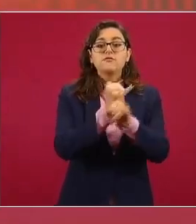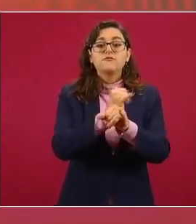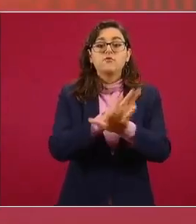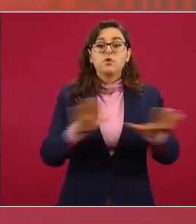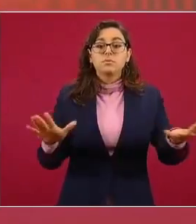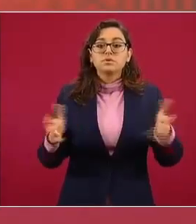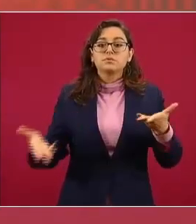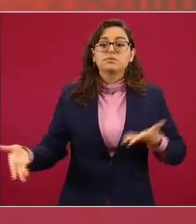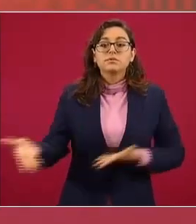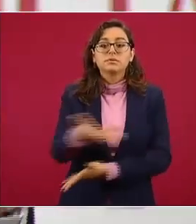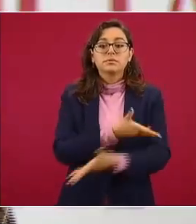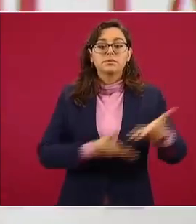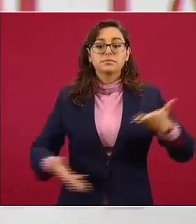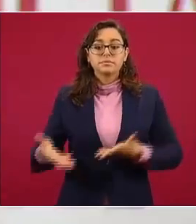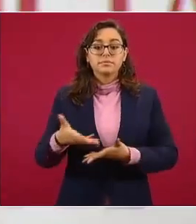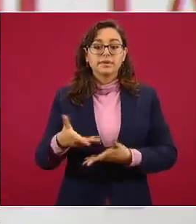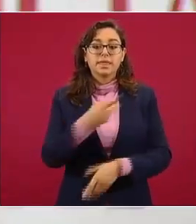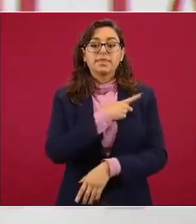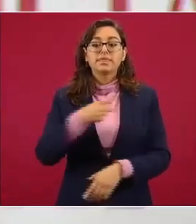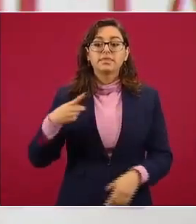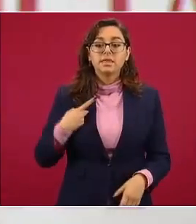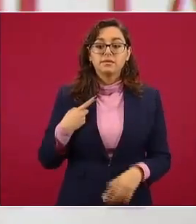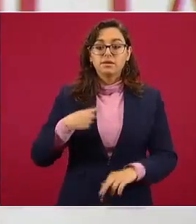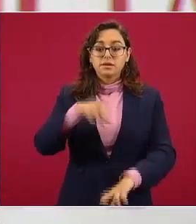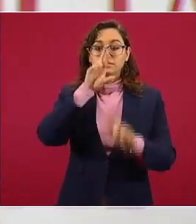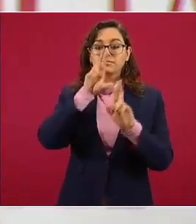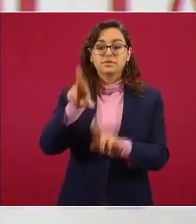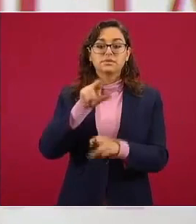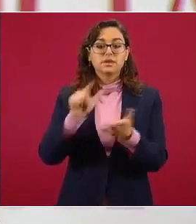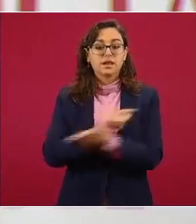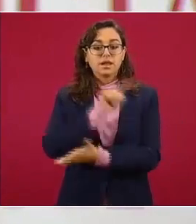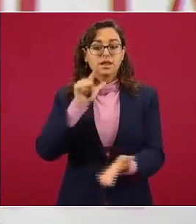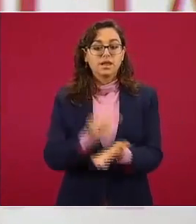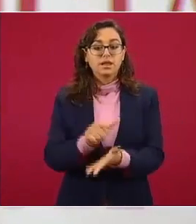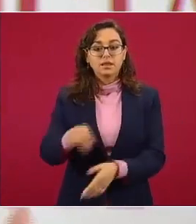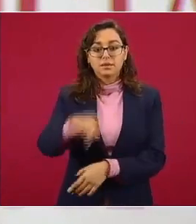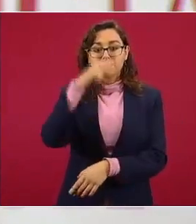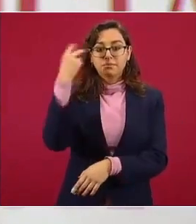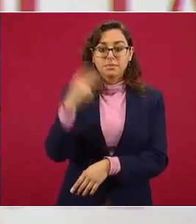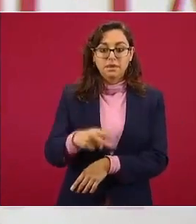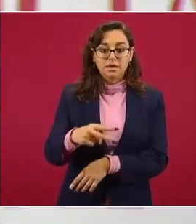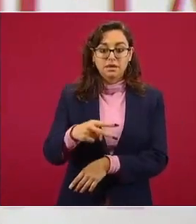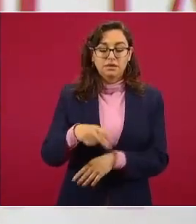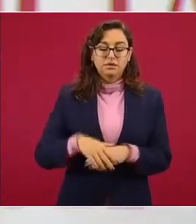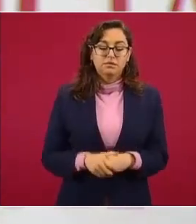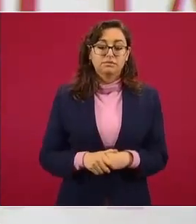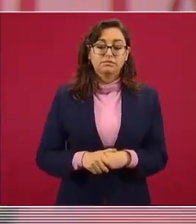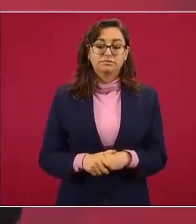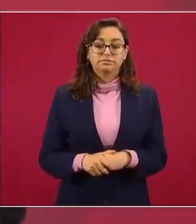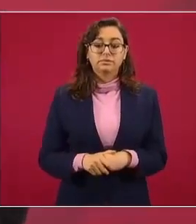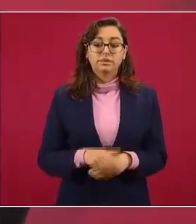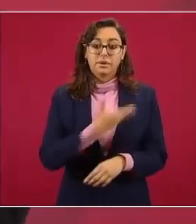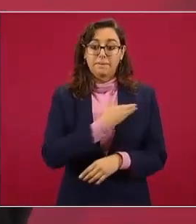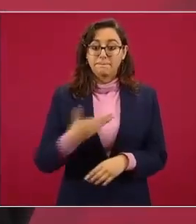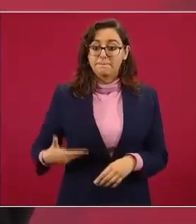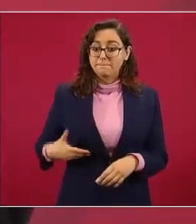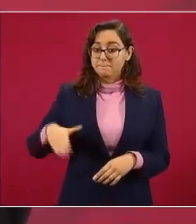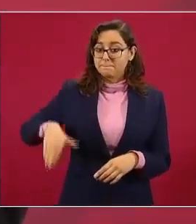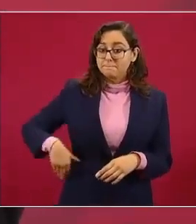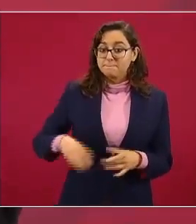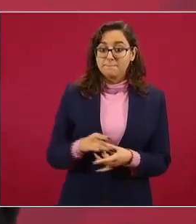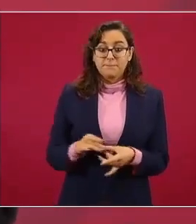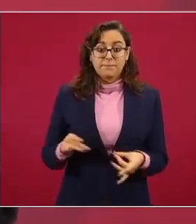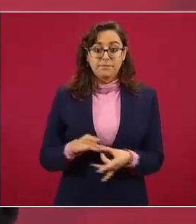se tiene que actuar con apego a las leyes mexicanas y a lo que hace referencia señor presidente es